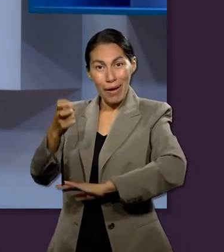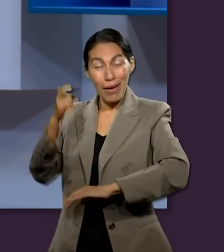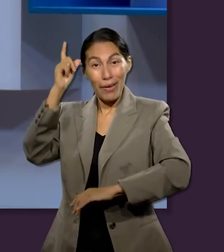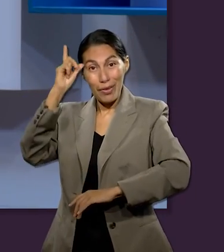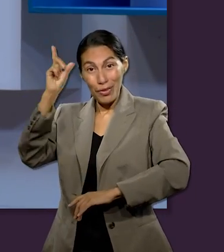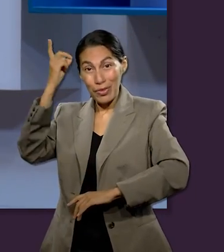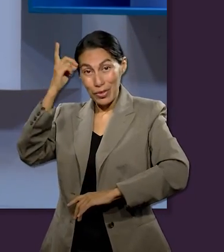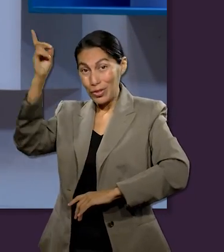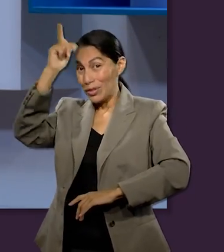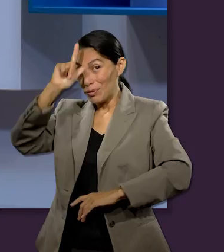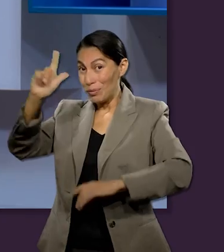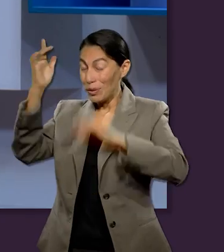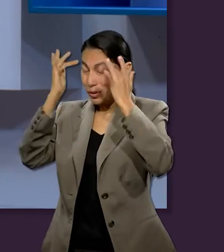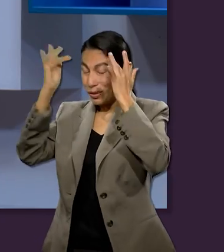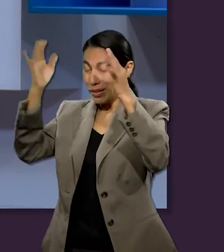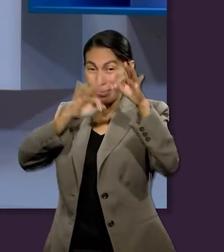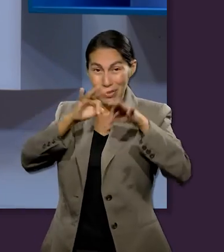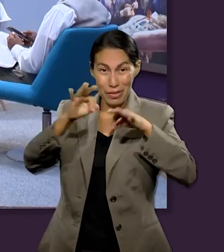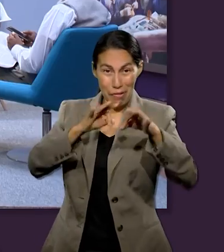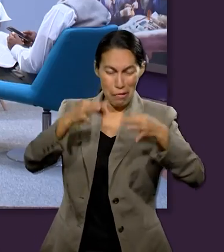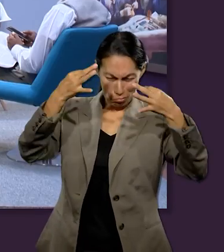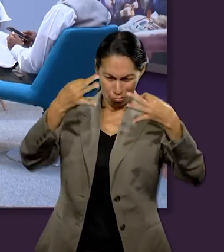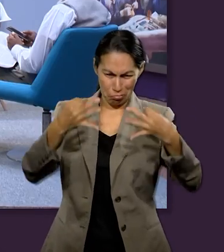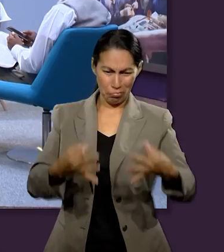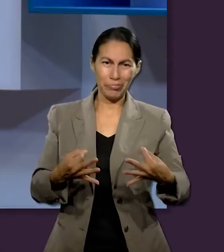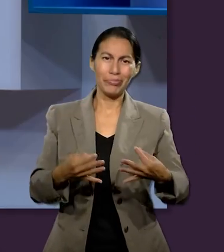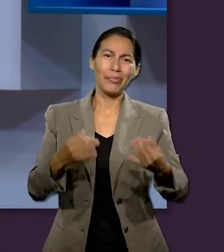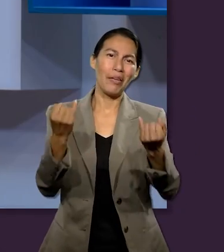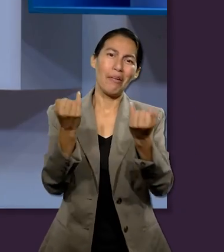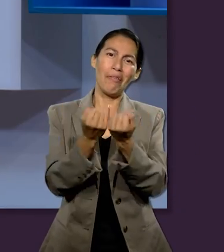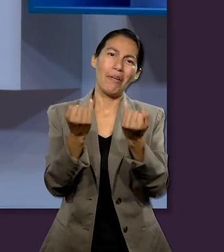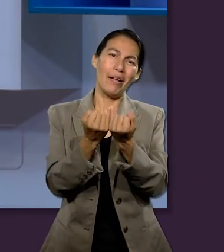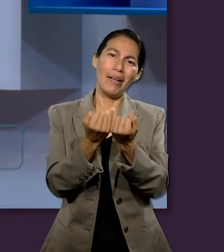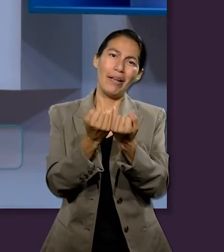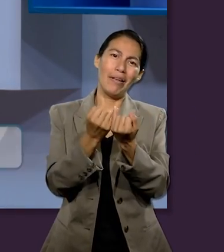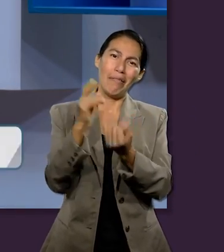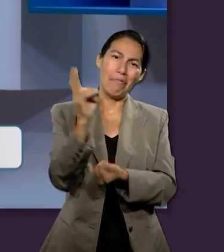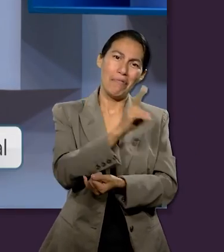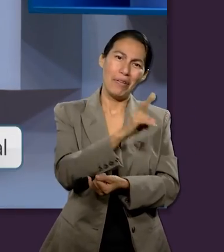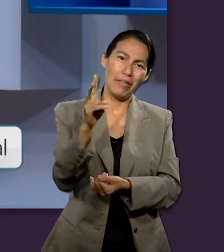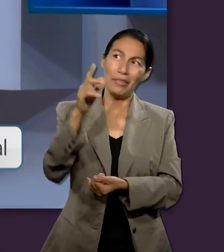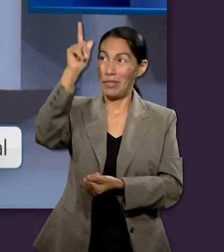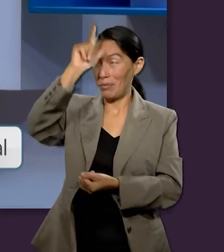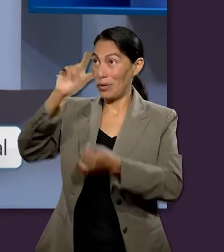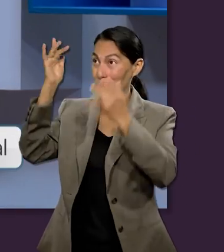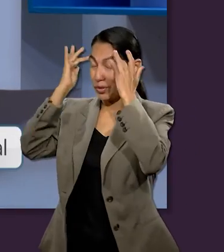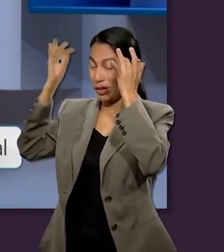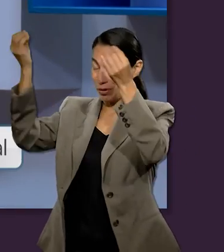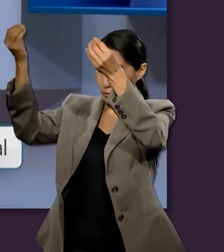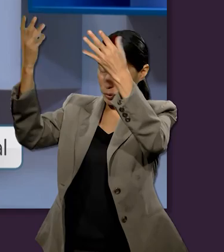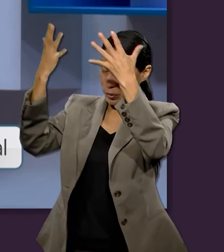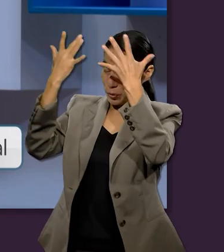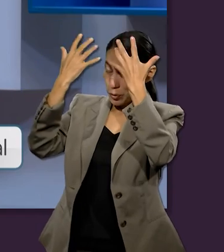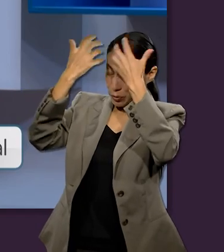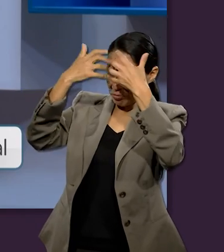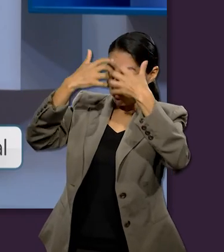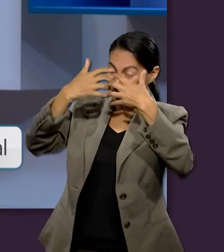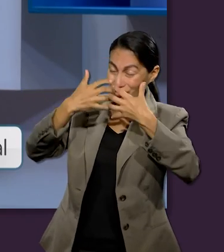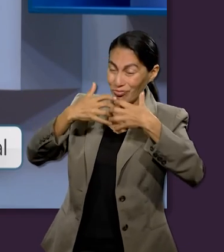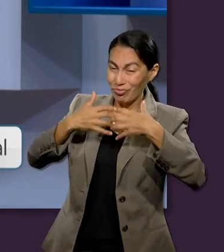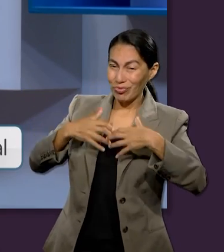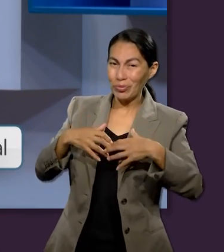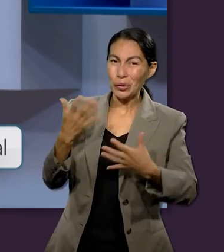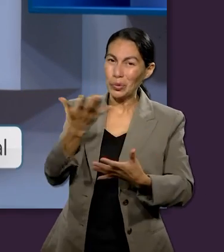es el trabajo del Espíritu Santo y es mi deseo que el Espíritu Santo igual que el viento esté